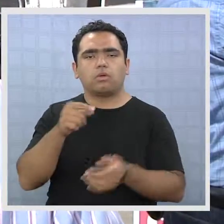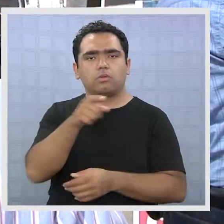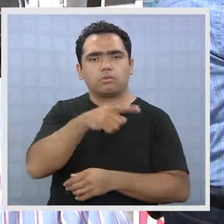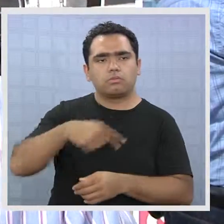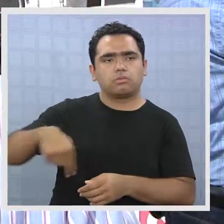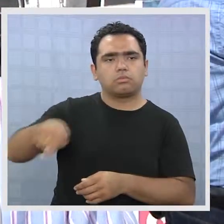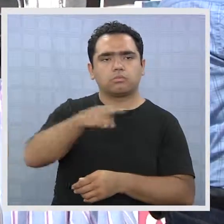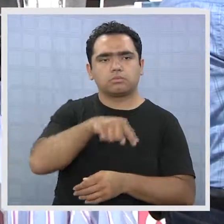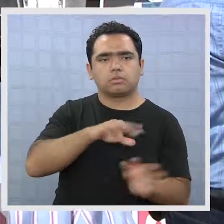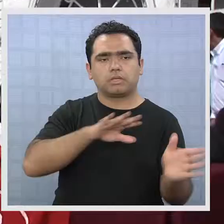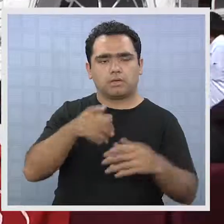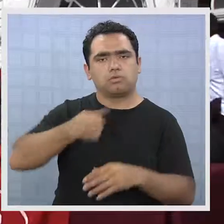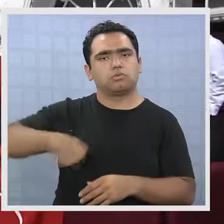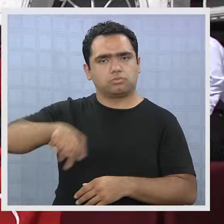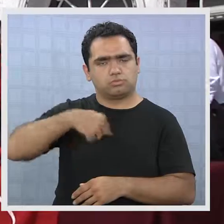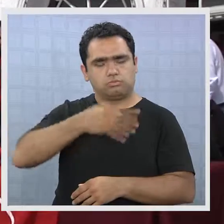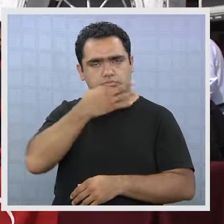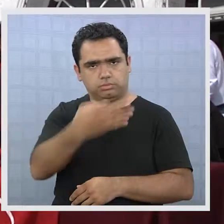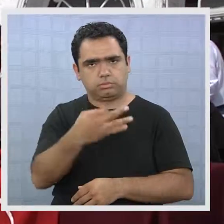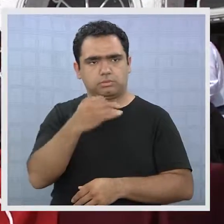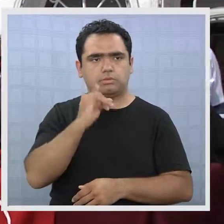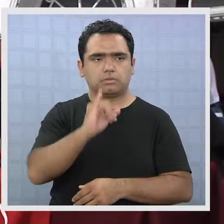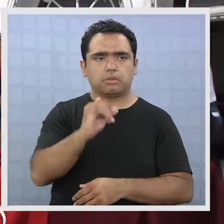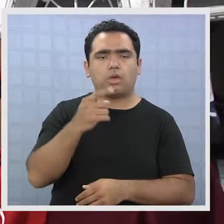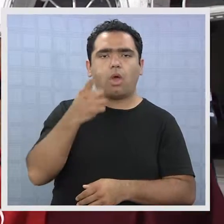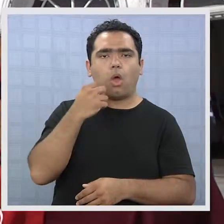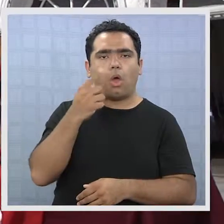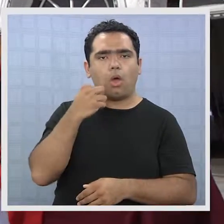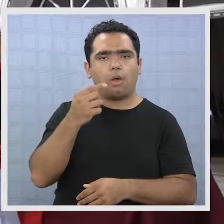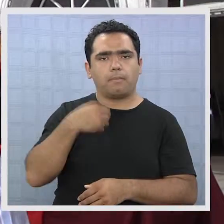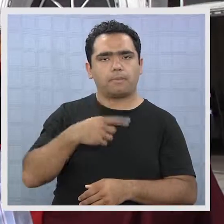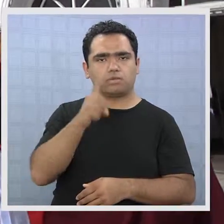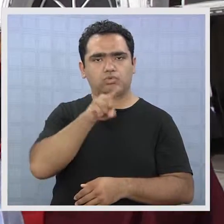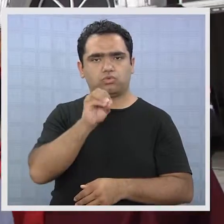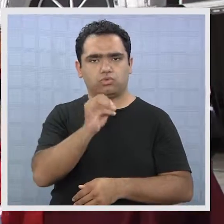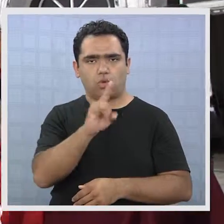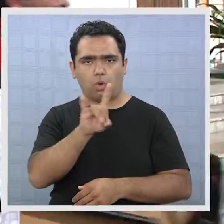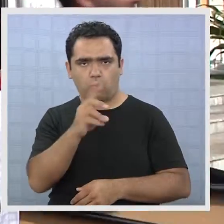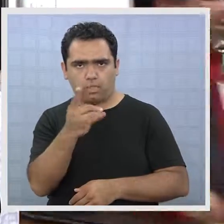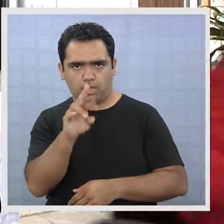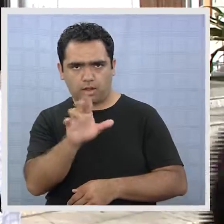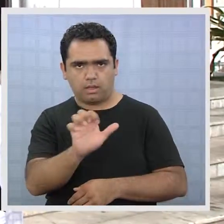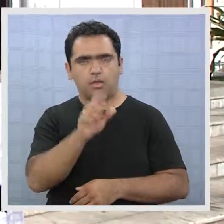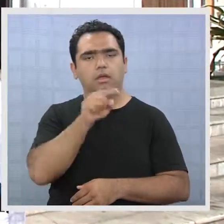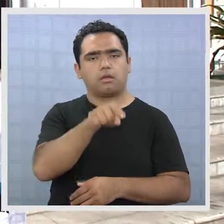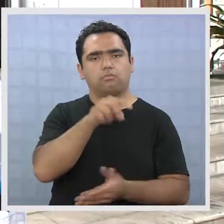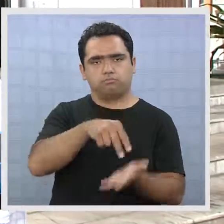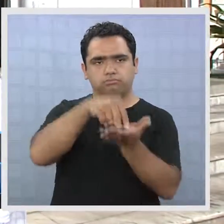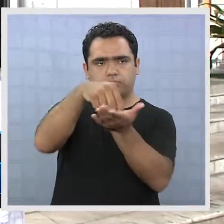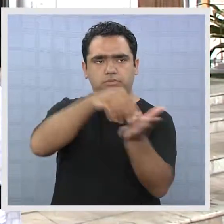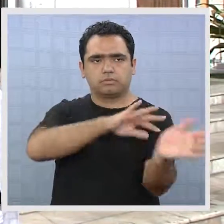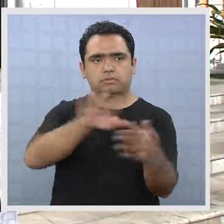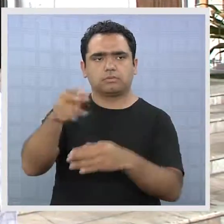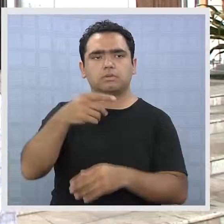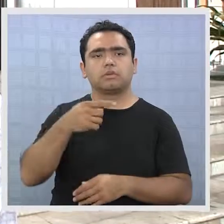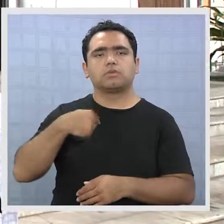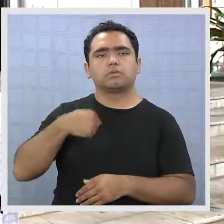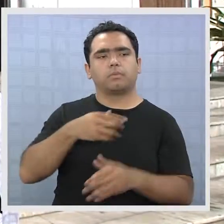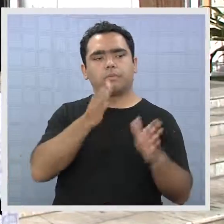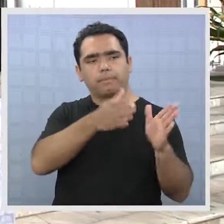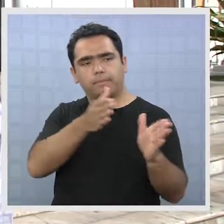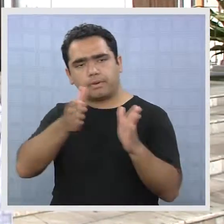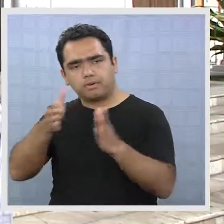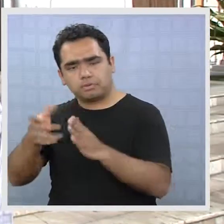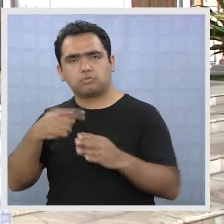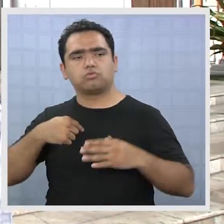Y en eso queremos ser enfáticos. Mauricio Sudre es nuestro candidato. Vamos a continuar un proceso y en la cual creo que